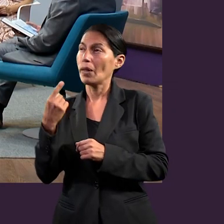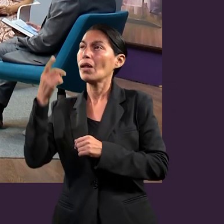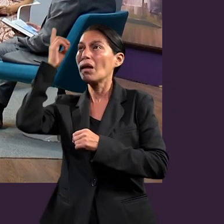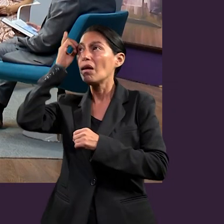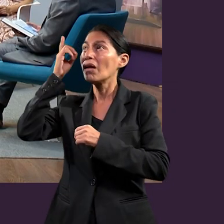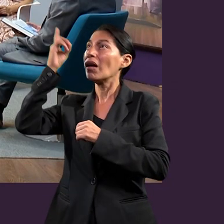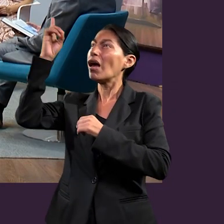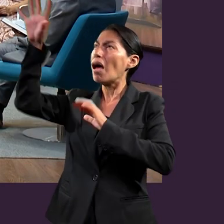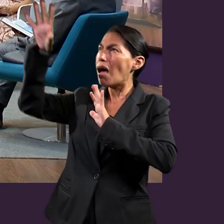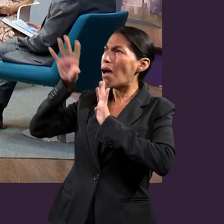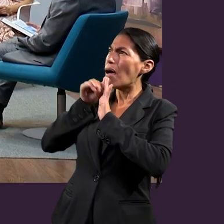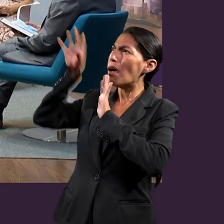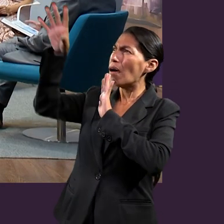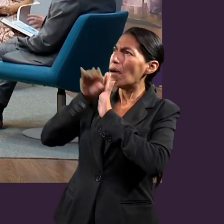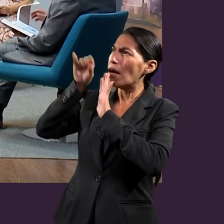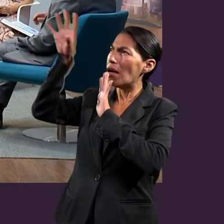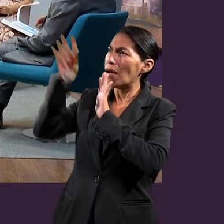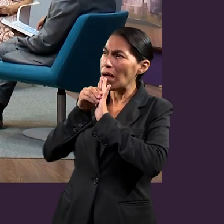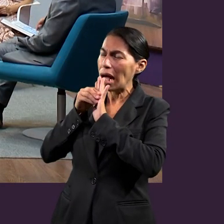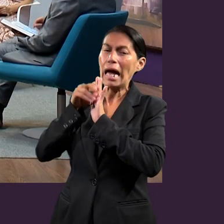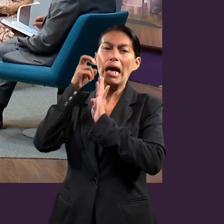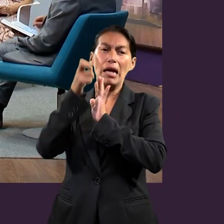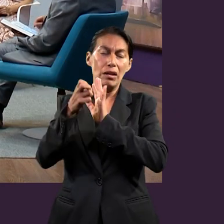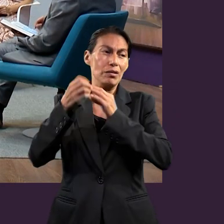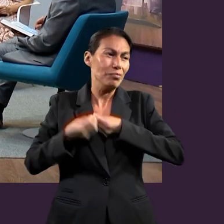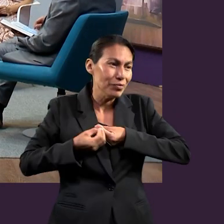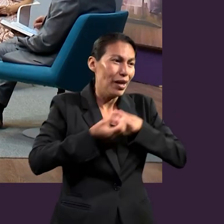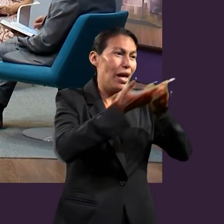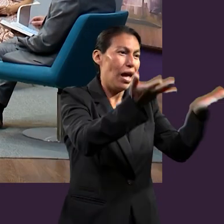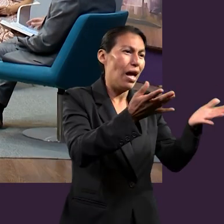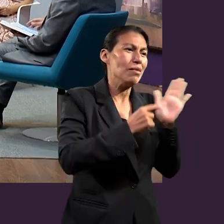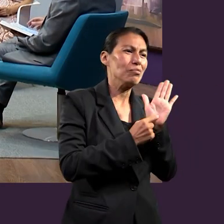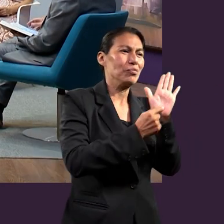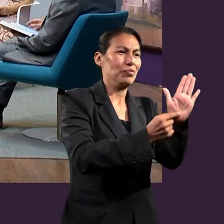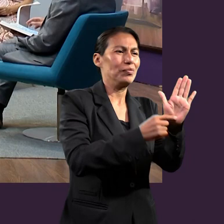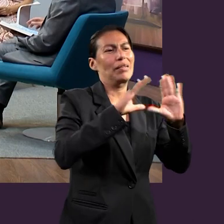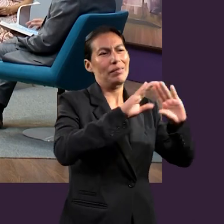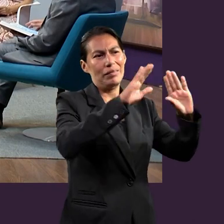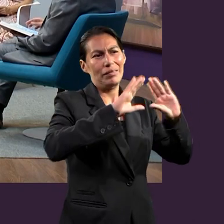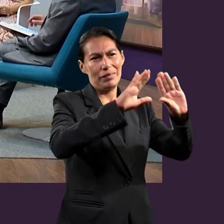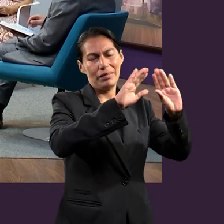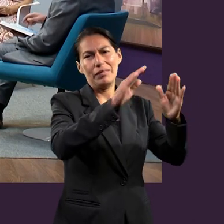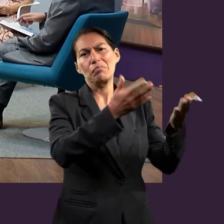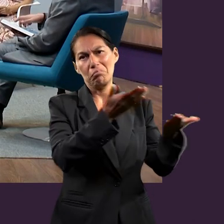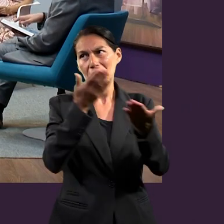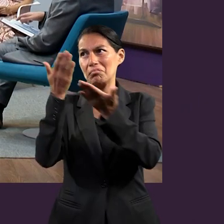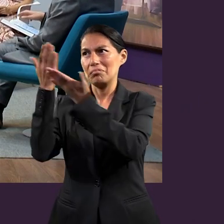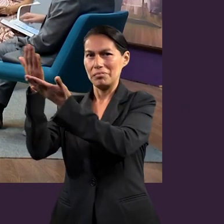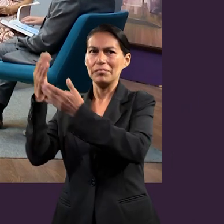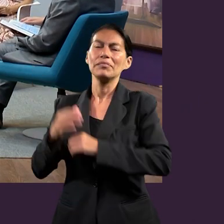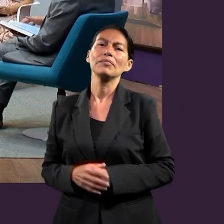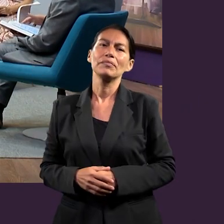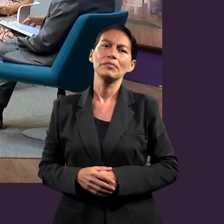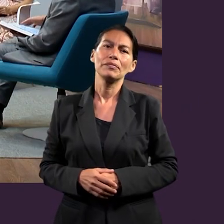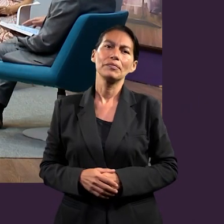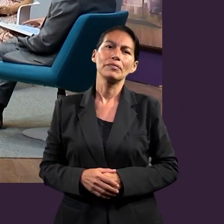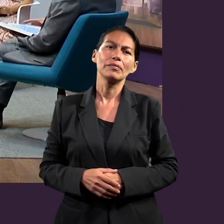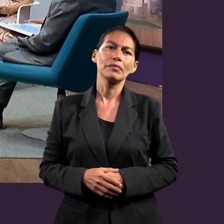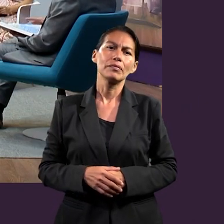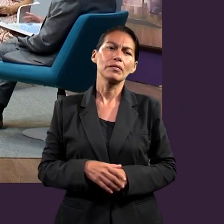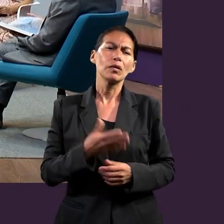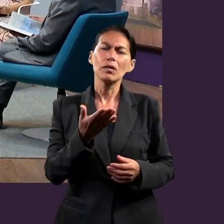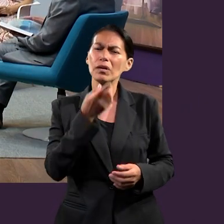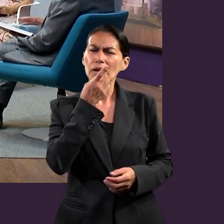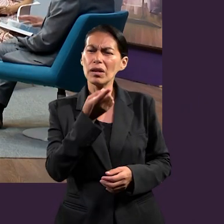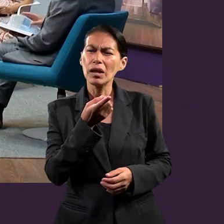la luz, podemos mostrar a otros el camino de Cristo y poder llevarlos a la salvación. Muy bien. Jenner, ¿quisieras agregar